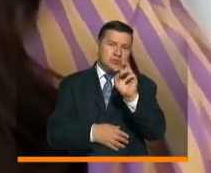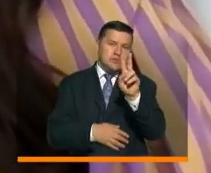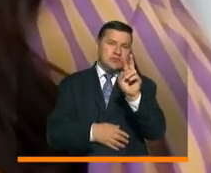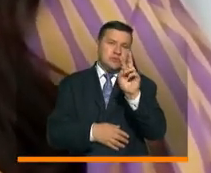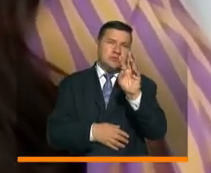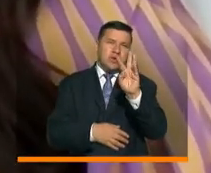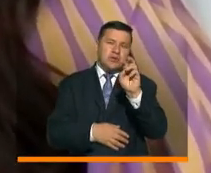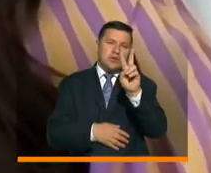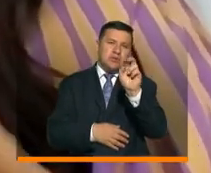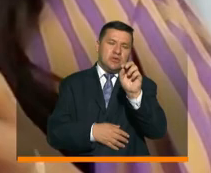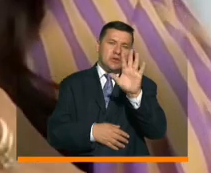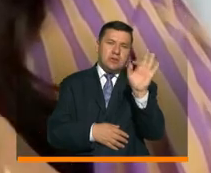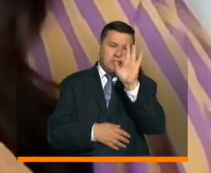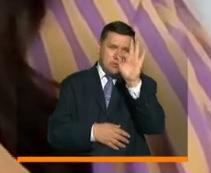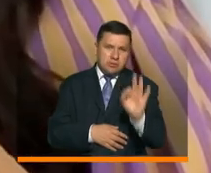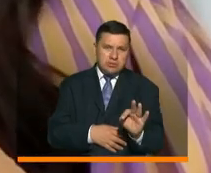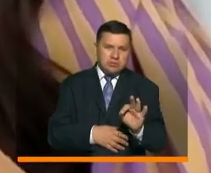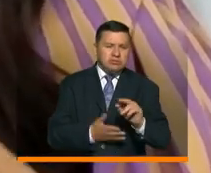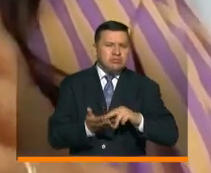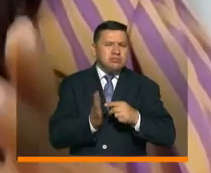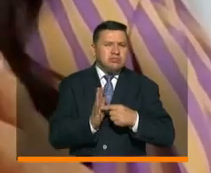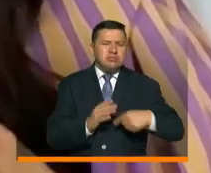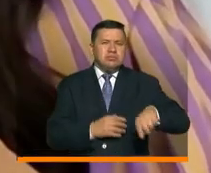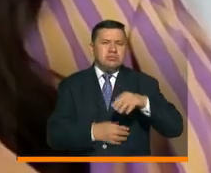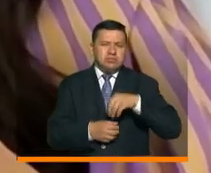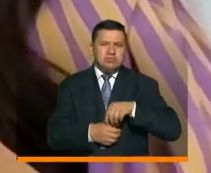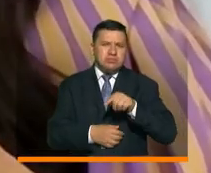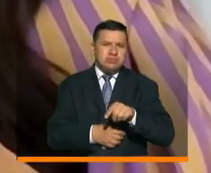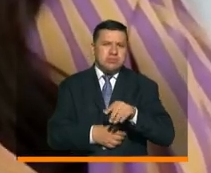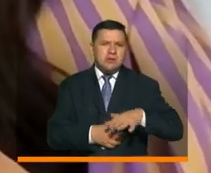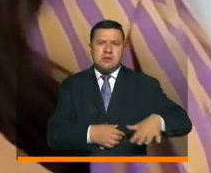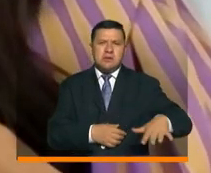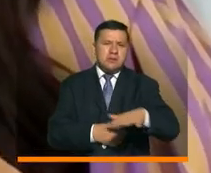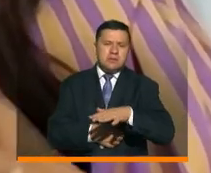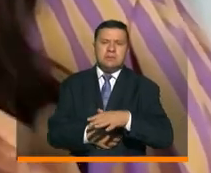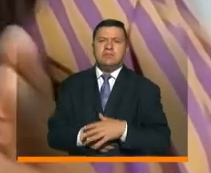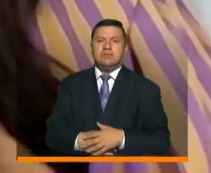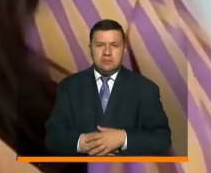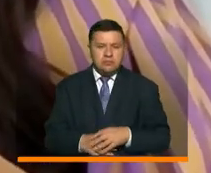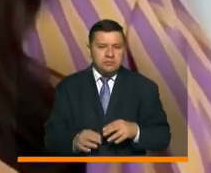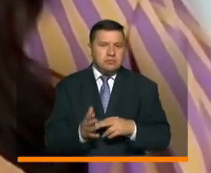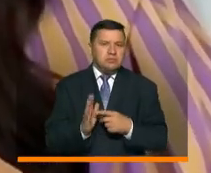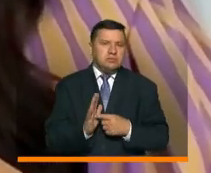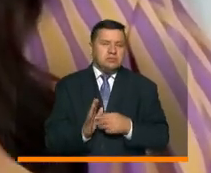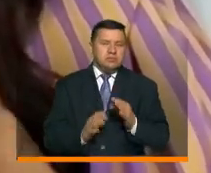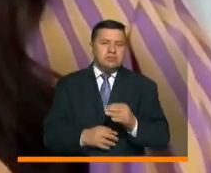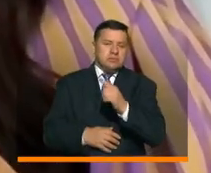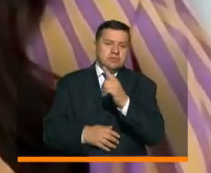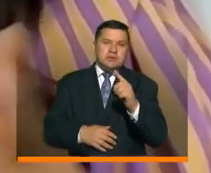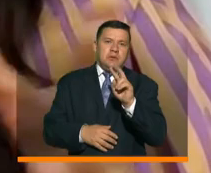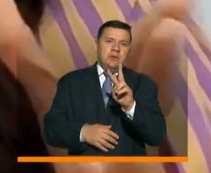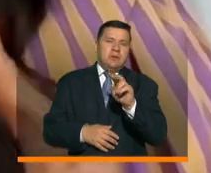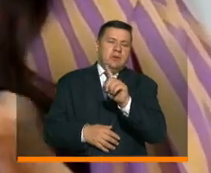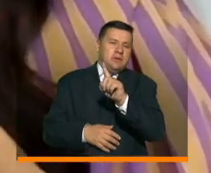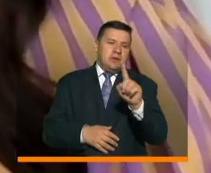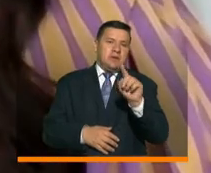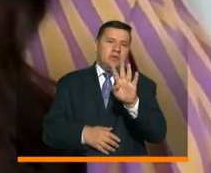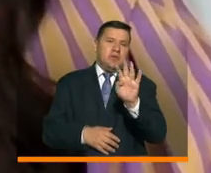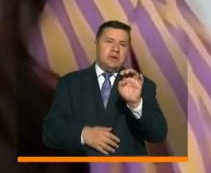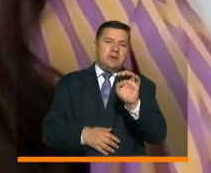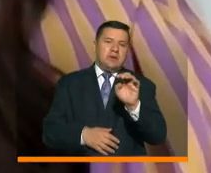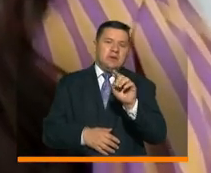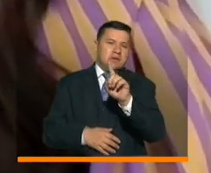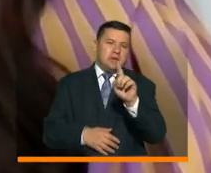.5% representan o están en zona rural dispersa. Esto significa que de 149,